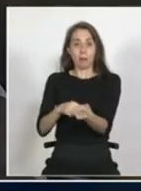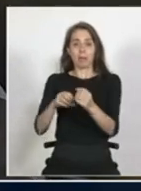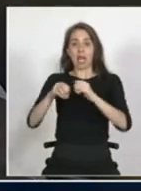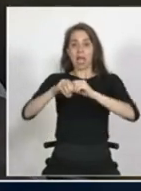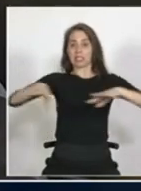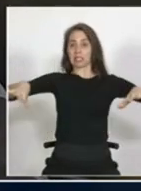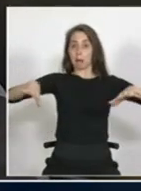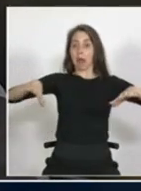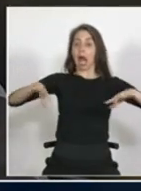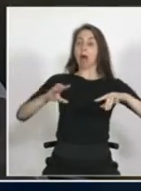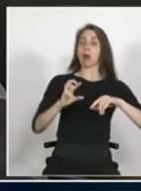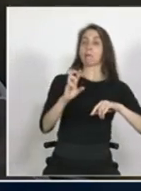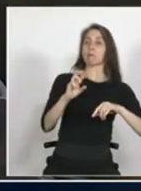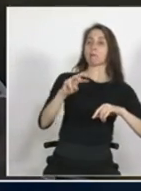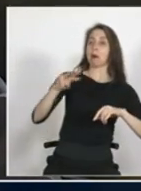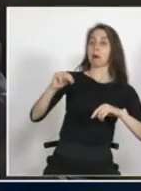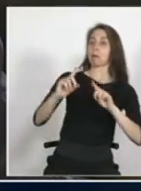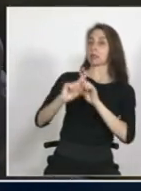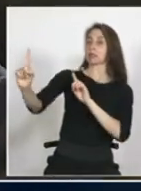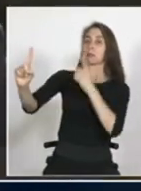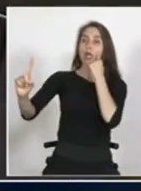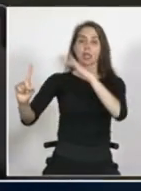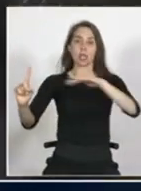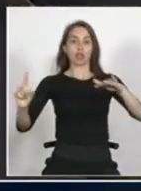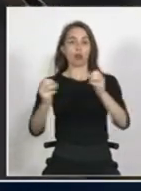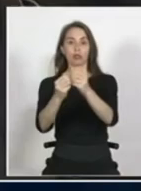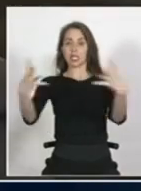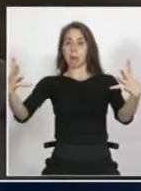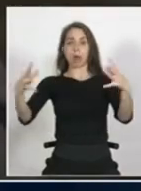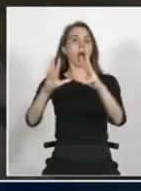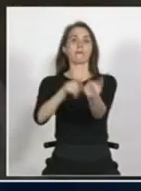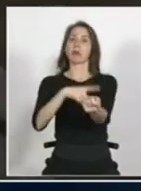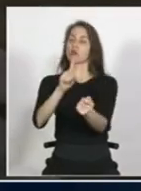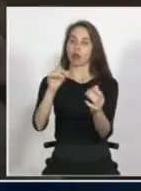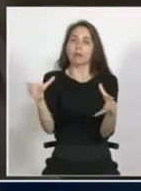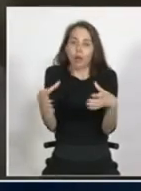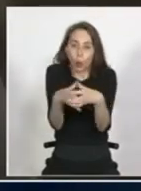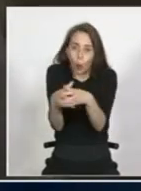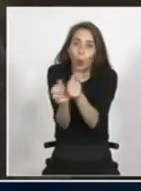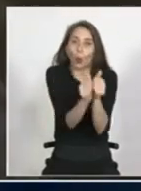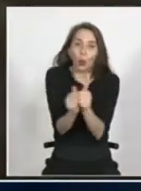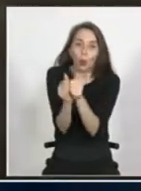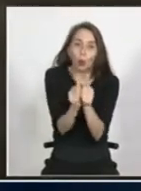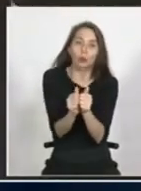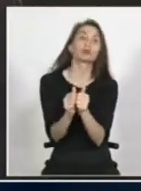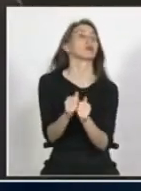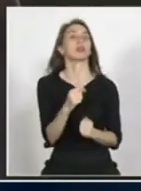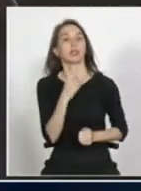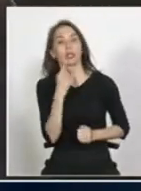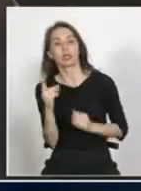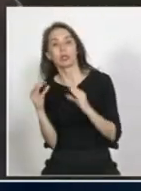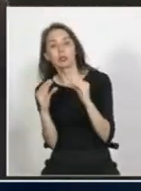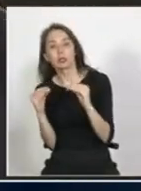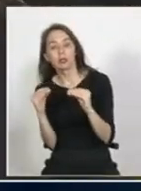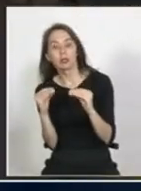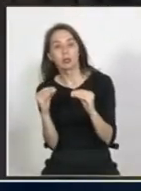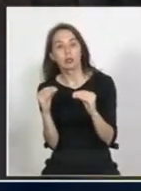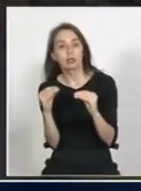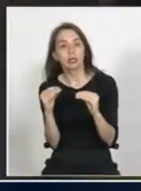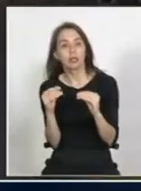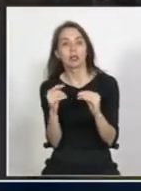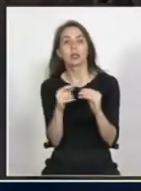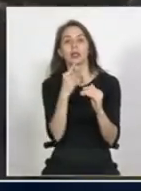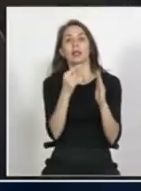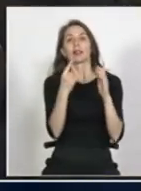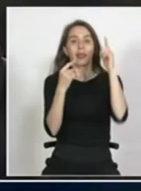o sea tú no puedes separar la reunificación familiar de los estados pero en la práctica ocurriría claro en la práctica y como